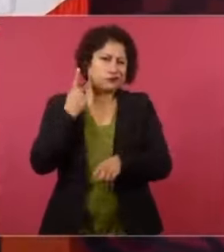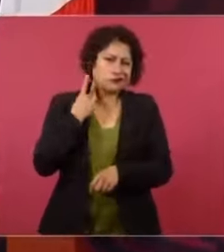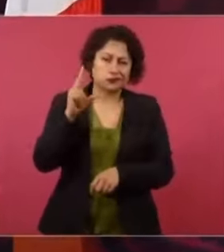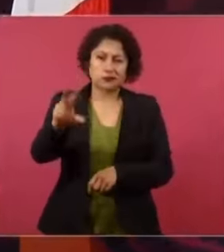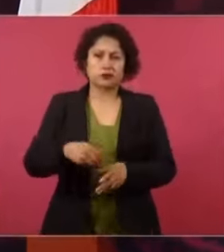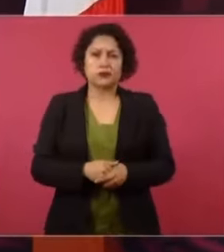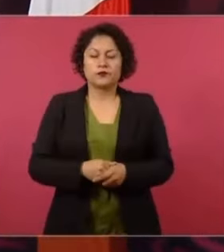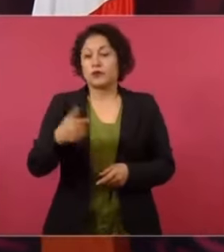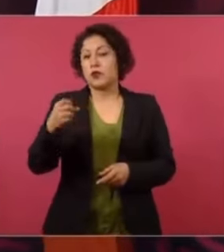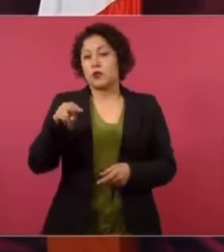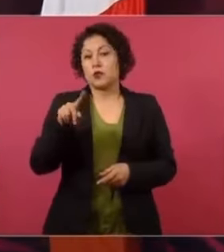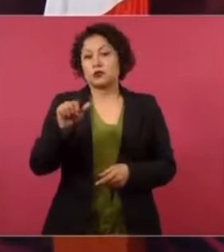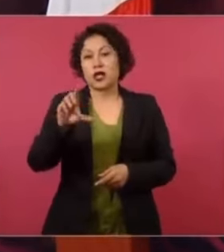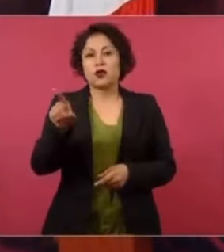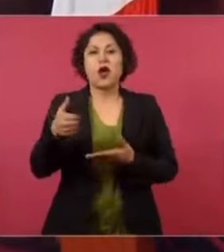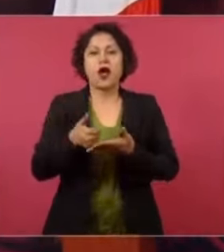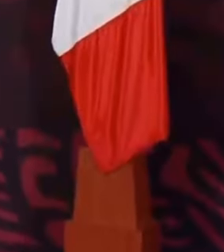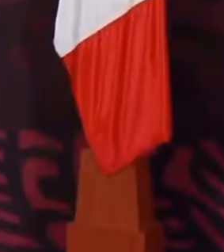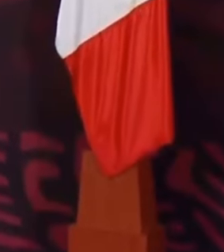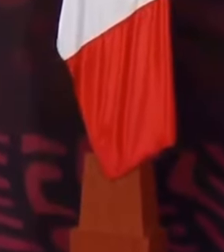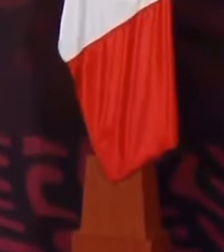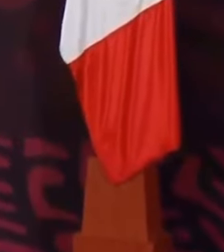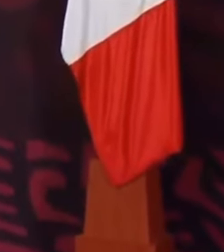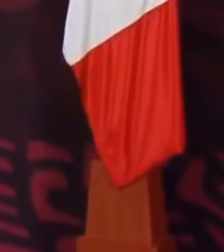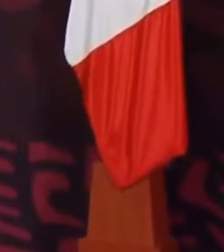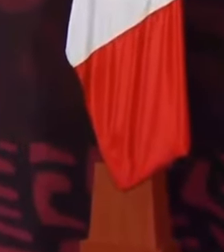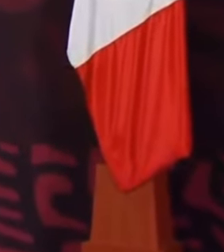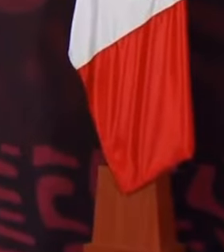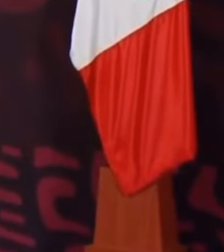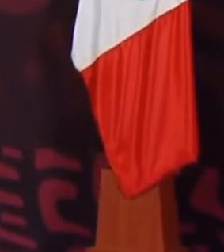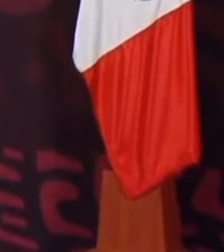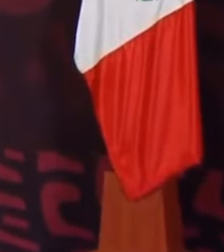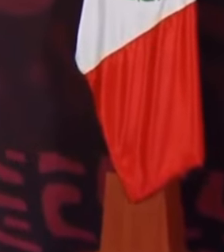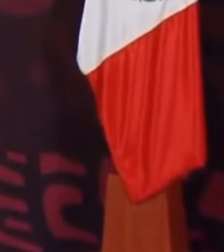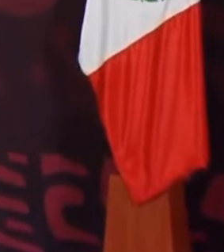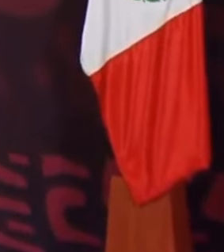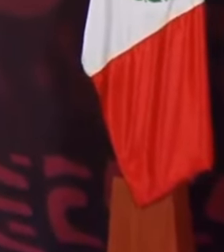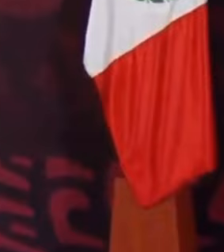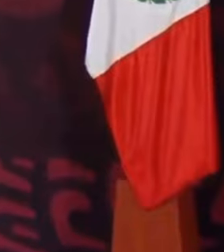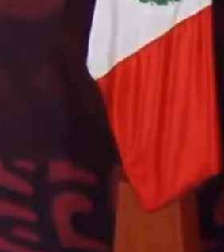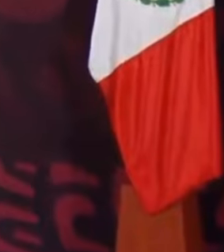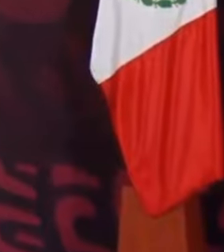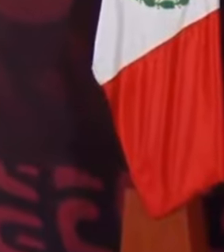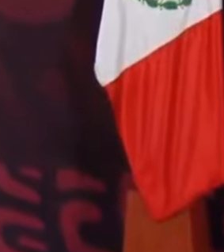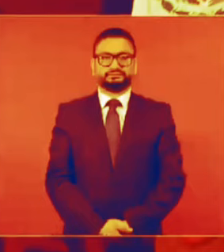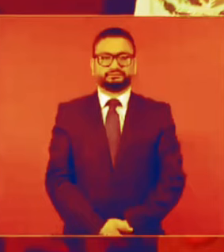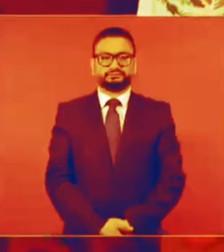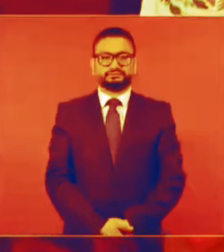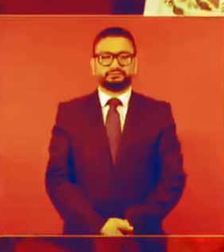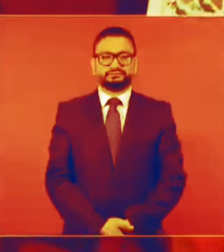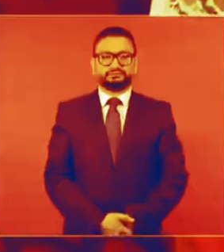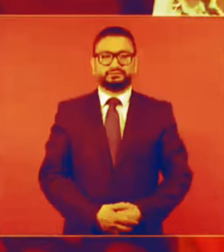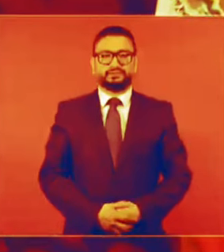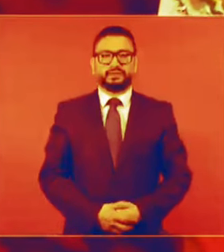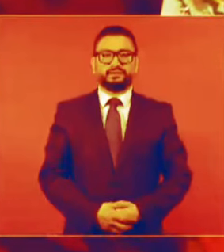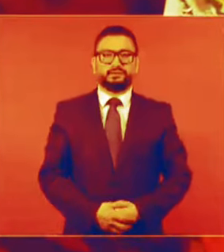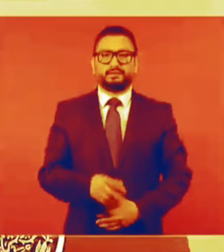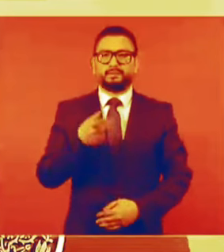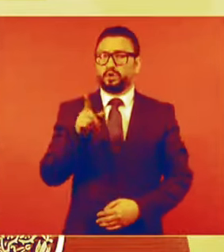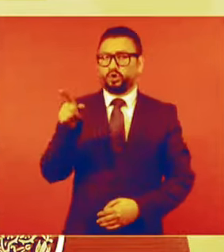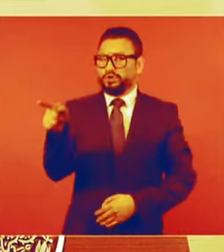ha ayudado como honorífico en el interoceánico, pero no